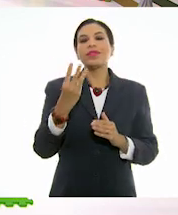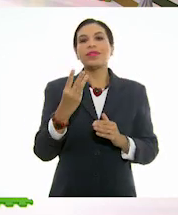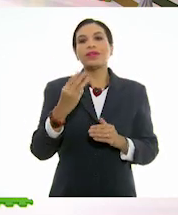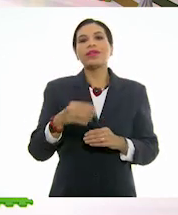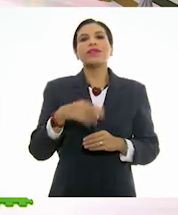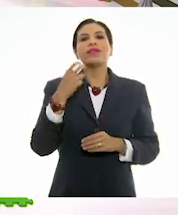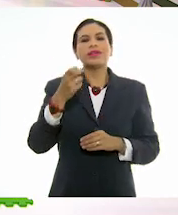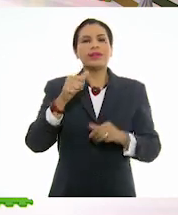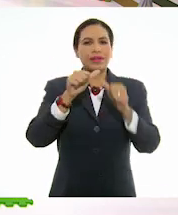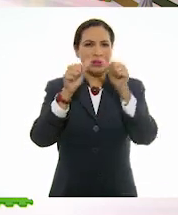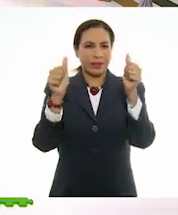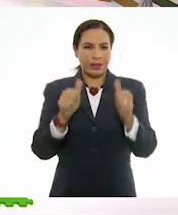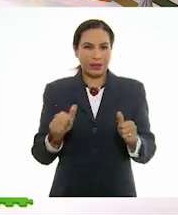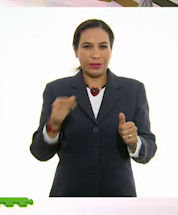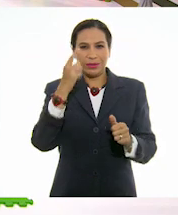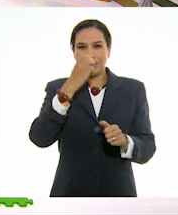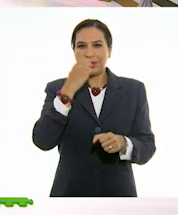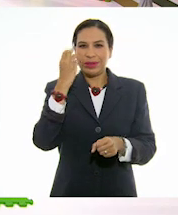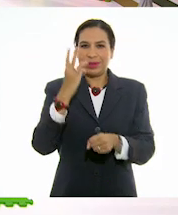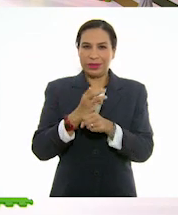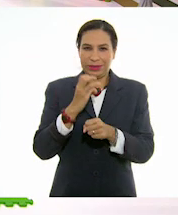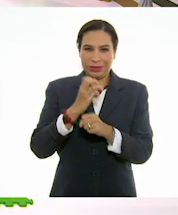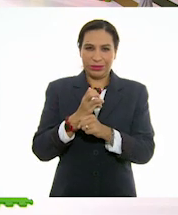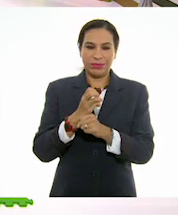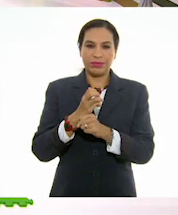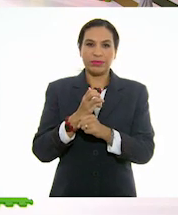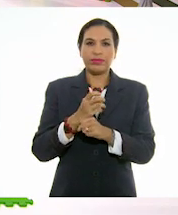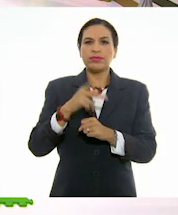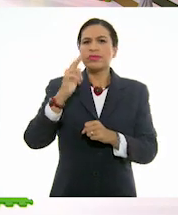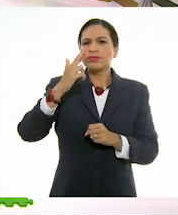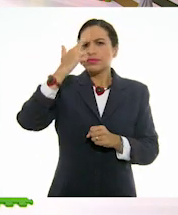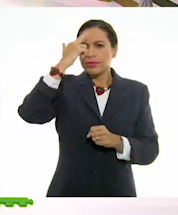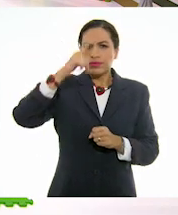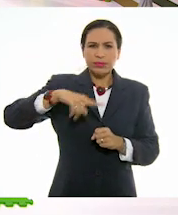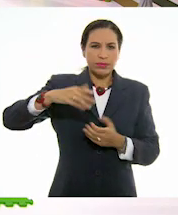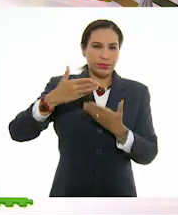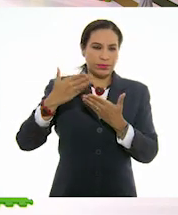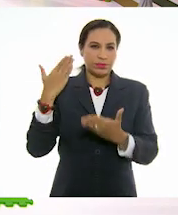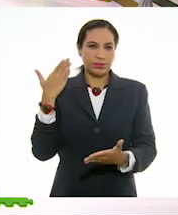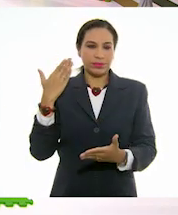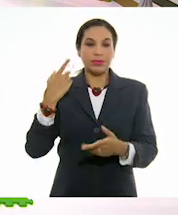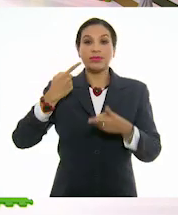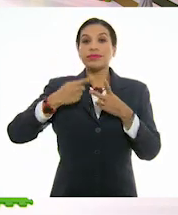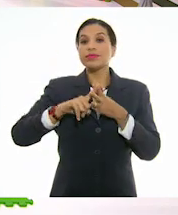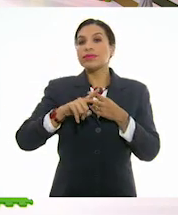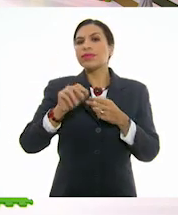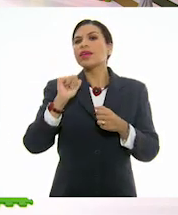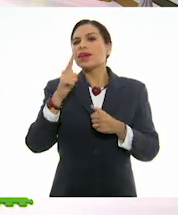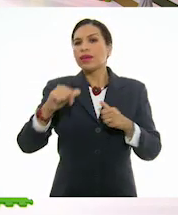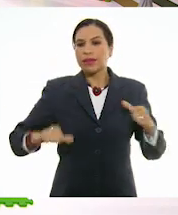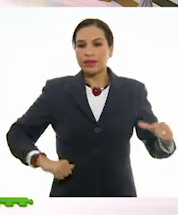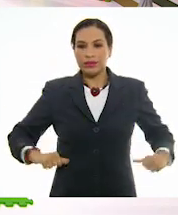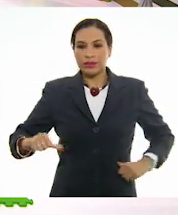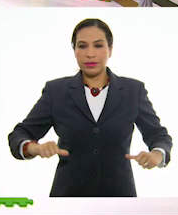Esto es artes para tercer grado. Pero recuerden que antes de comenzar con cualquier actividad, es muy